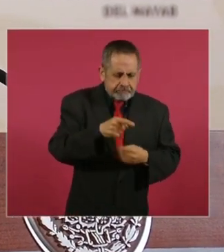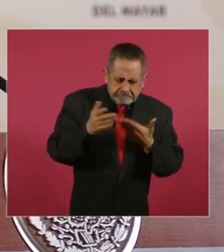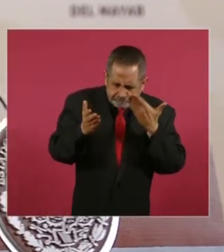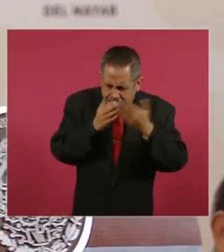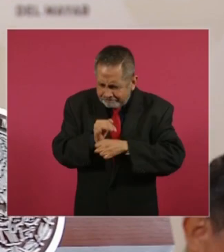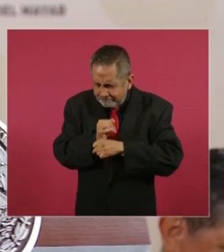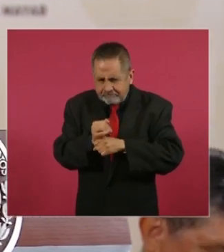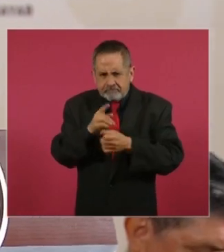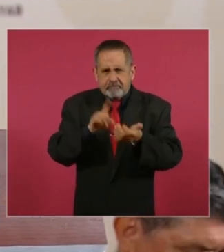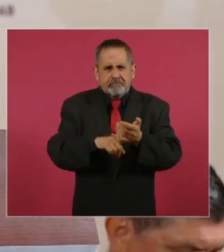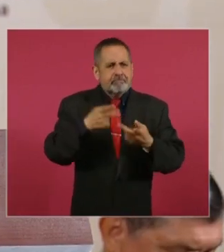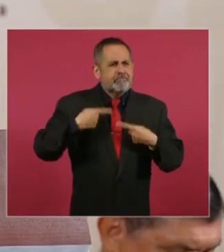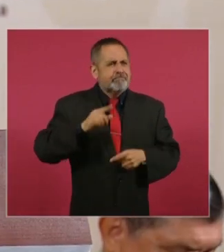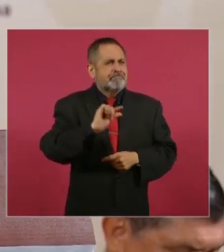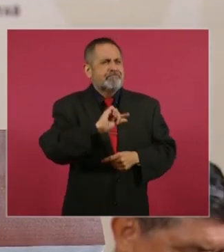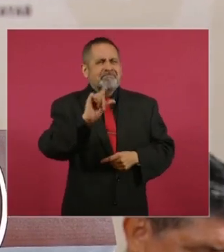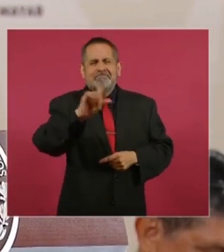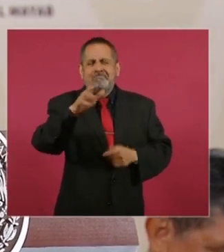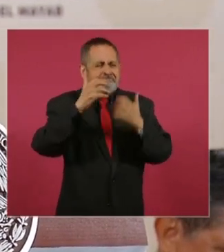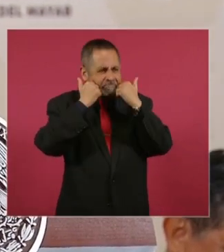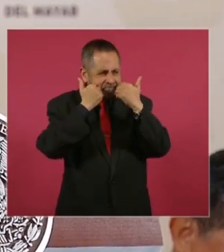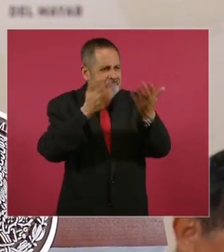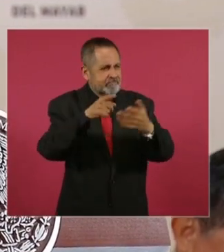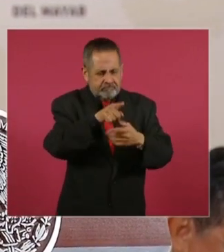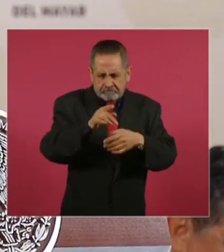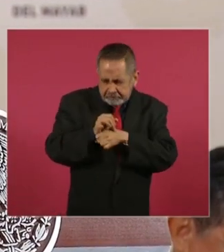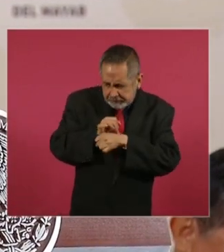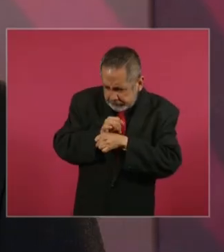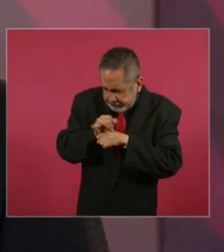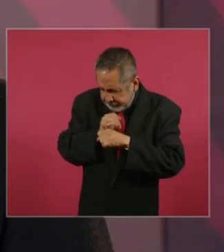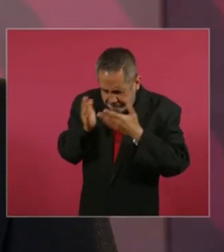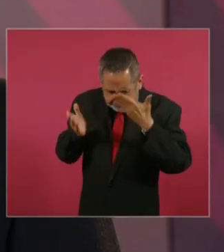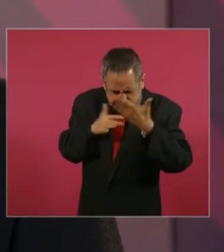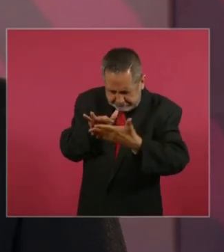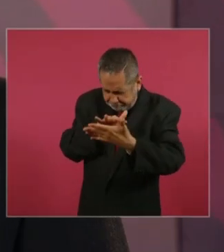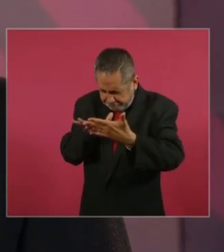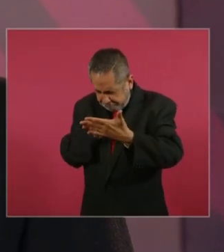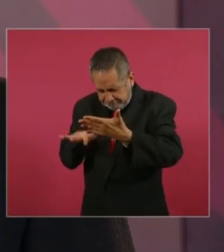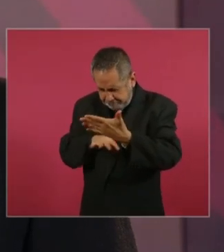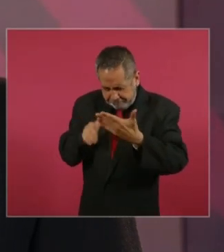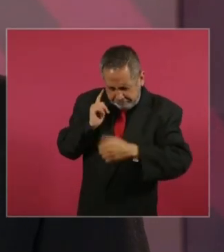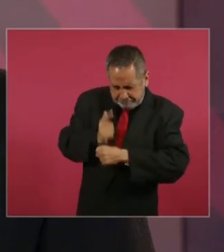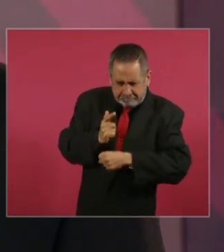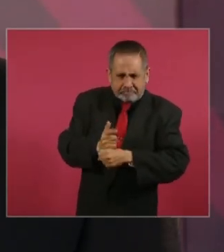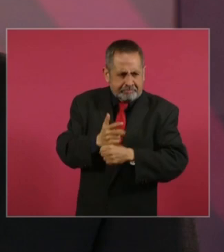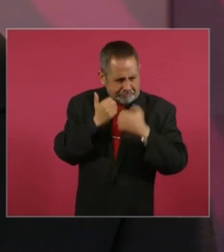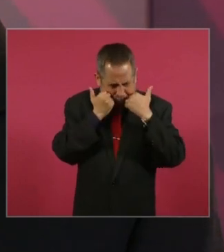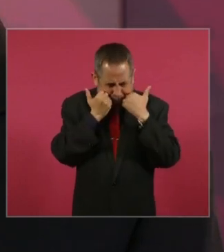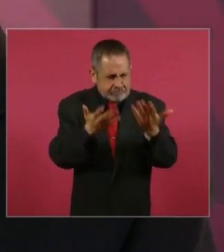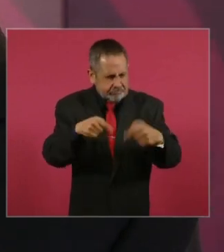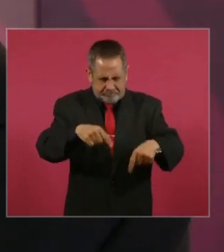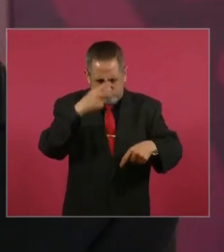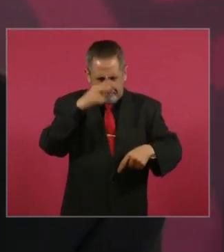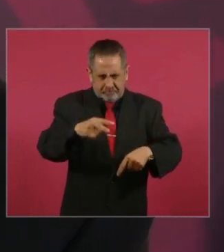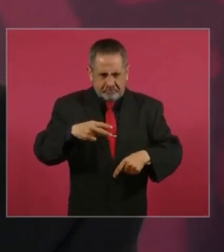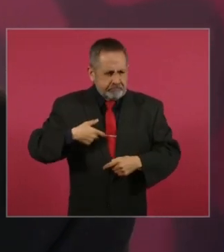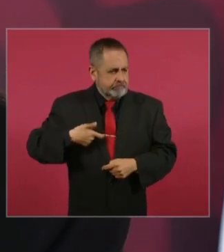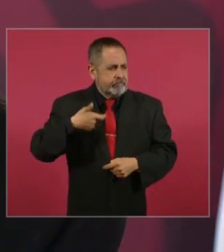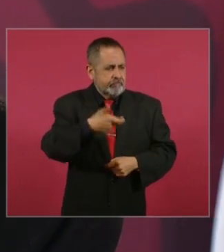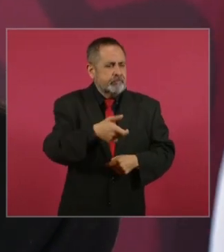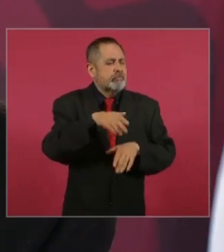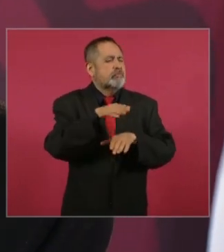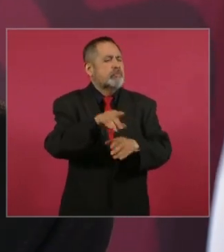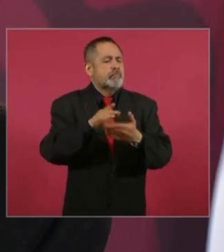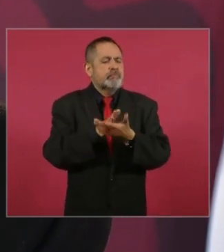a los especialistas que quieran en México sobre manejo de